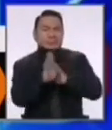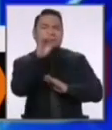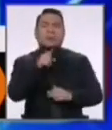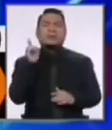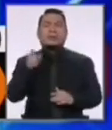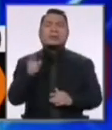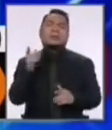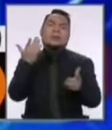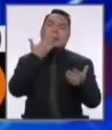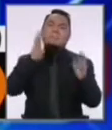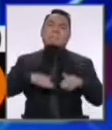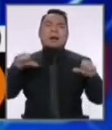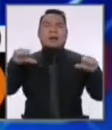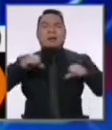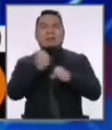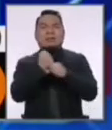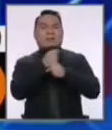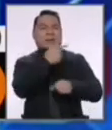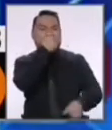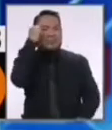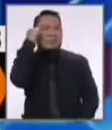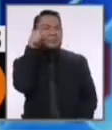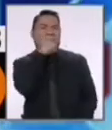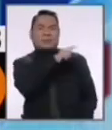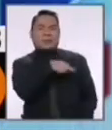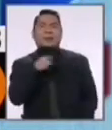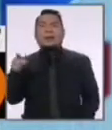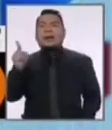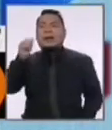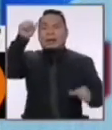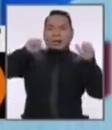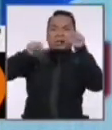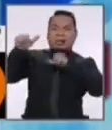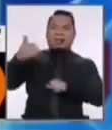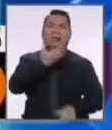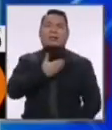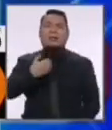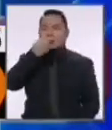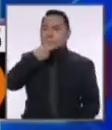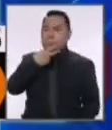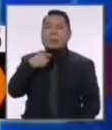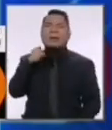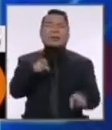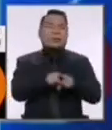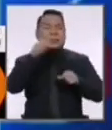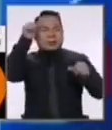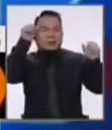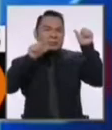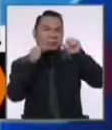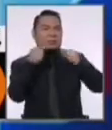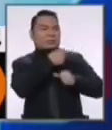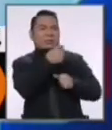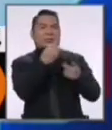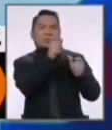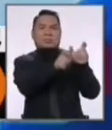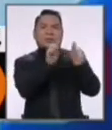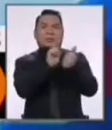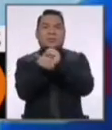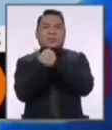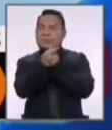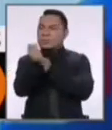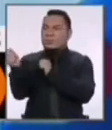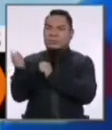incapacidad del señor Vizcarra. Las indecisiones del presidente Sagasti o las dudas que tienen acá muchos de los